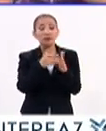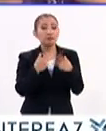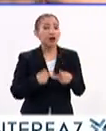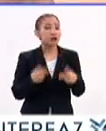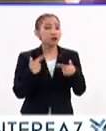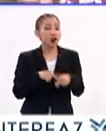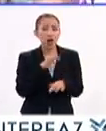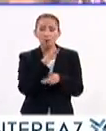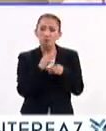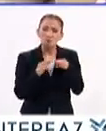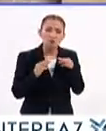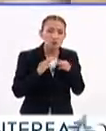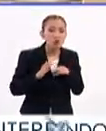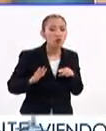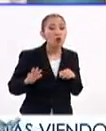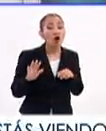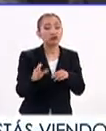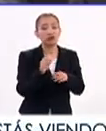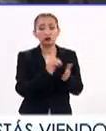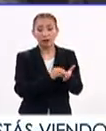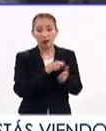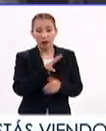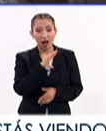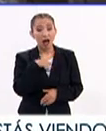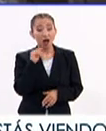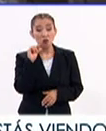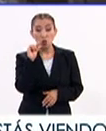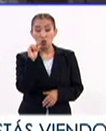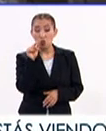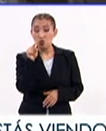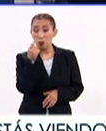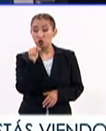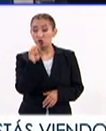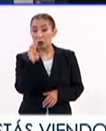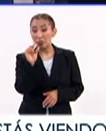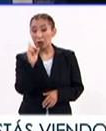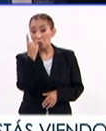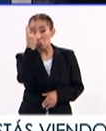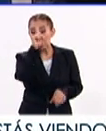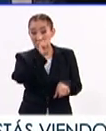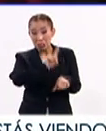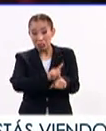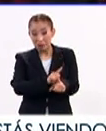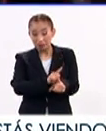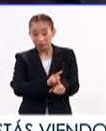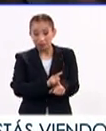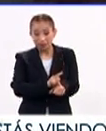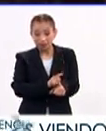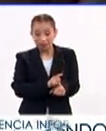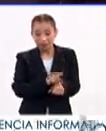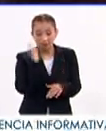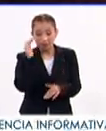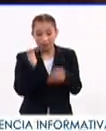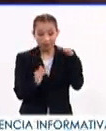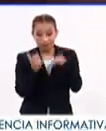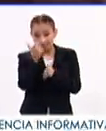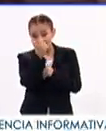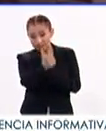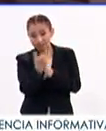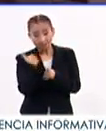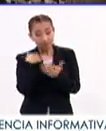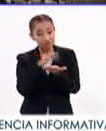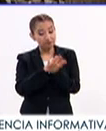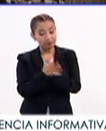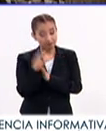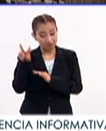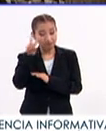de personas en todo el mundo aún viven con menos de 1.90 dólares al día. La desigualdad económica se